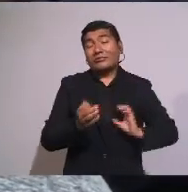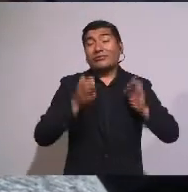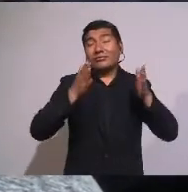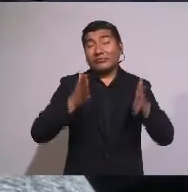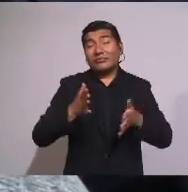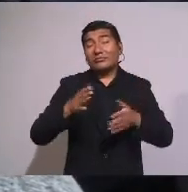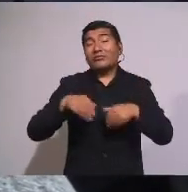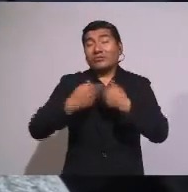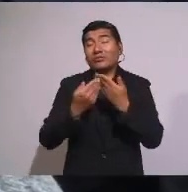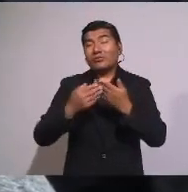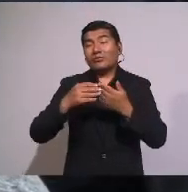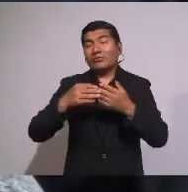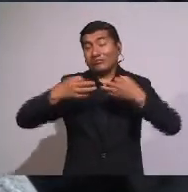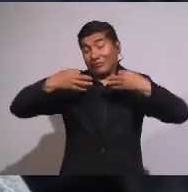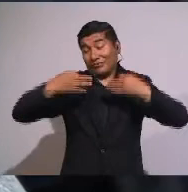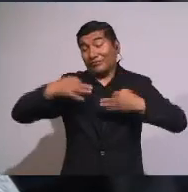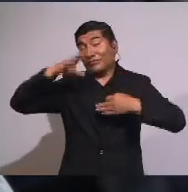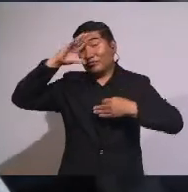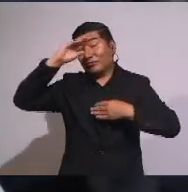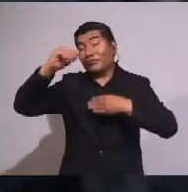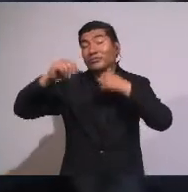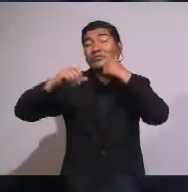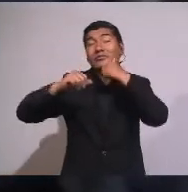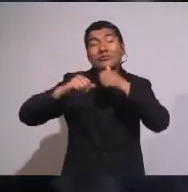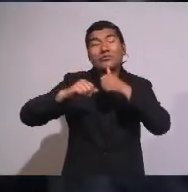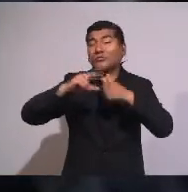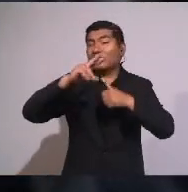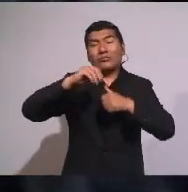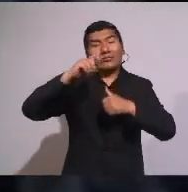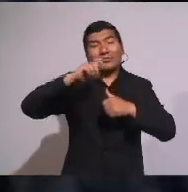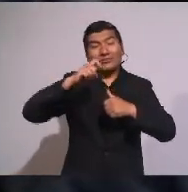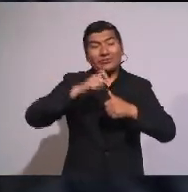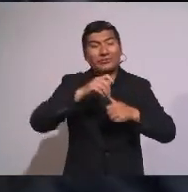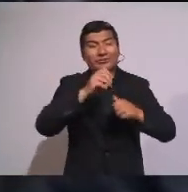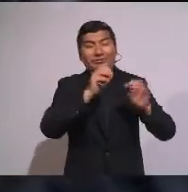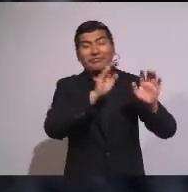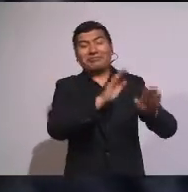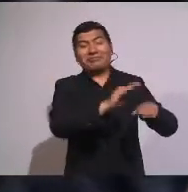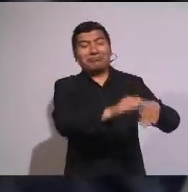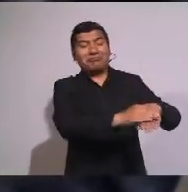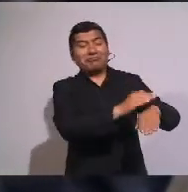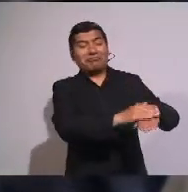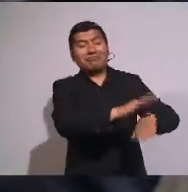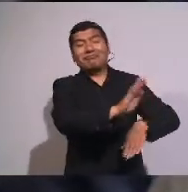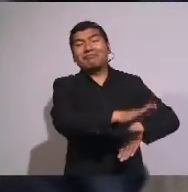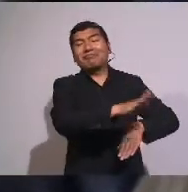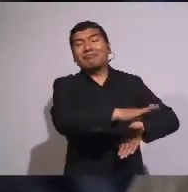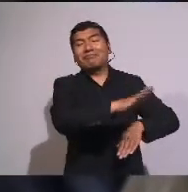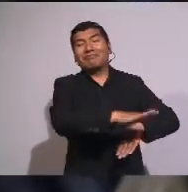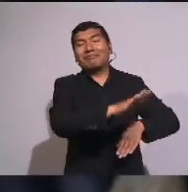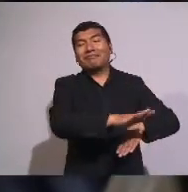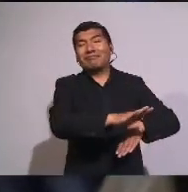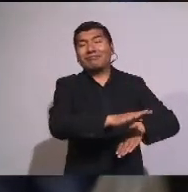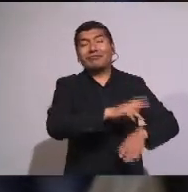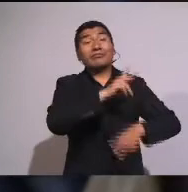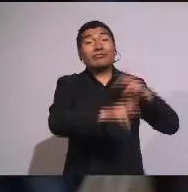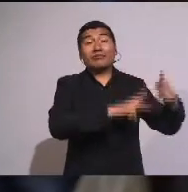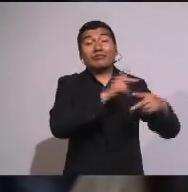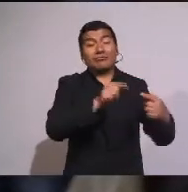Hombres Y mujeres No necesitamos Humillar Despreciar A los